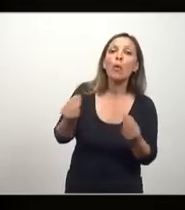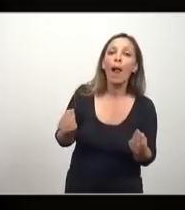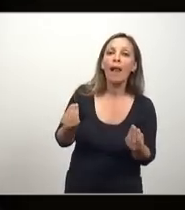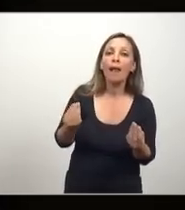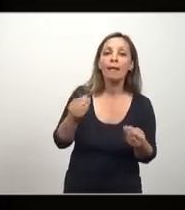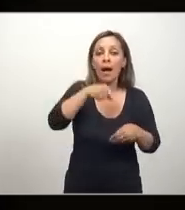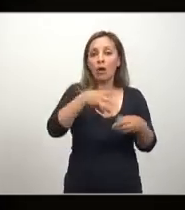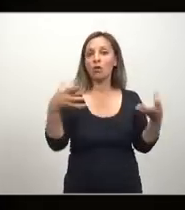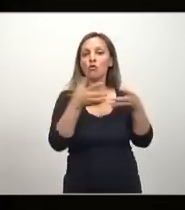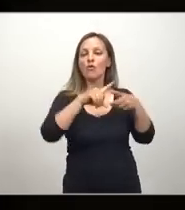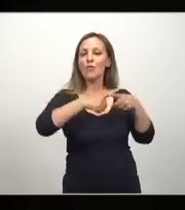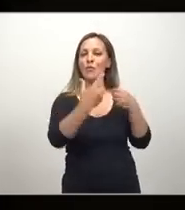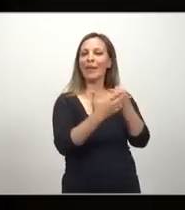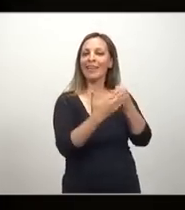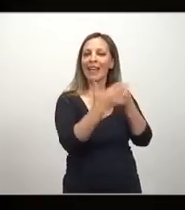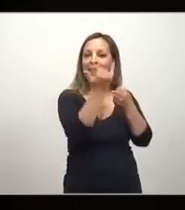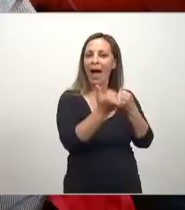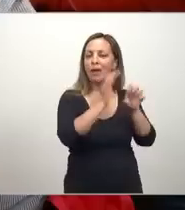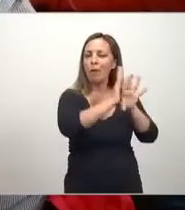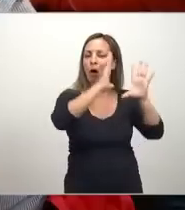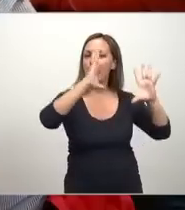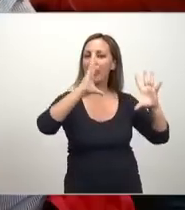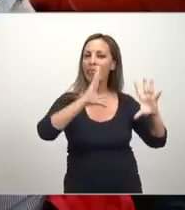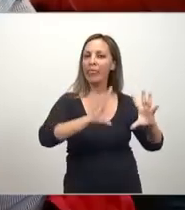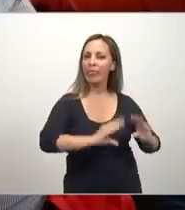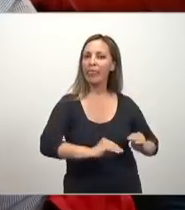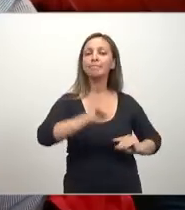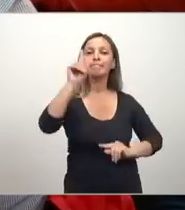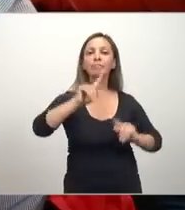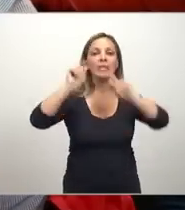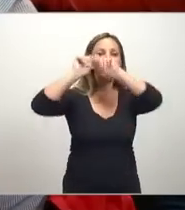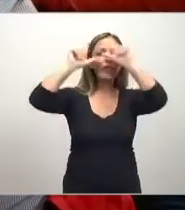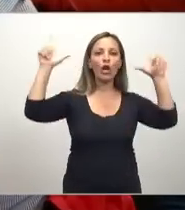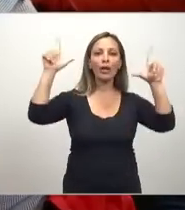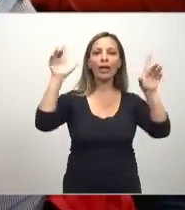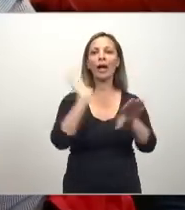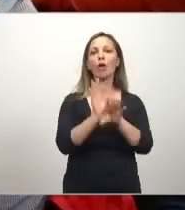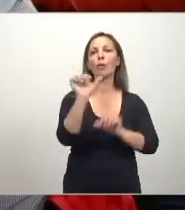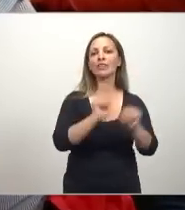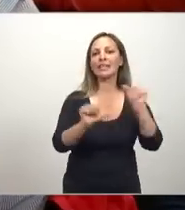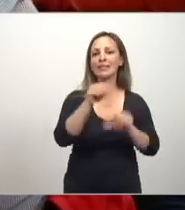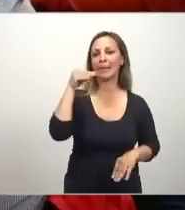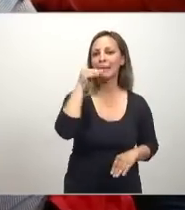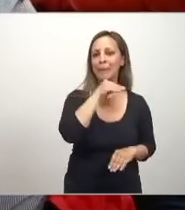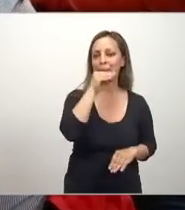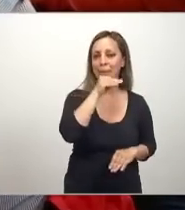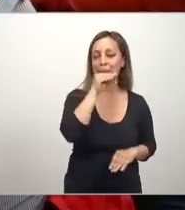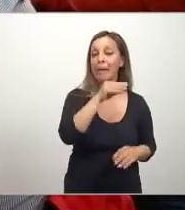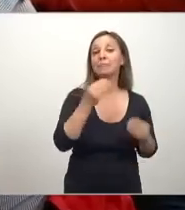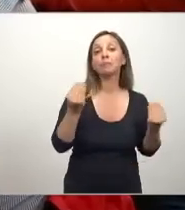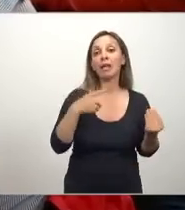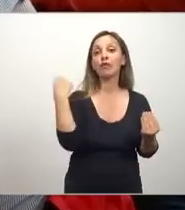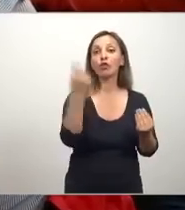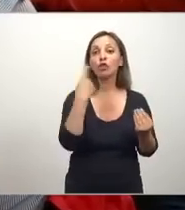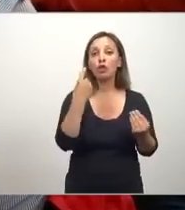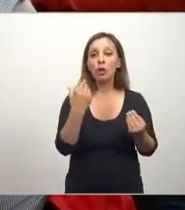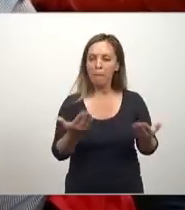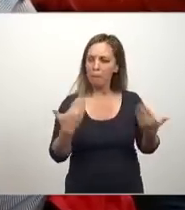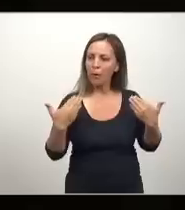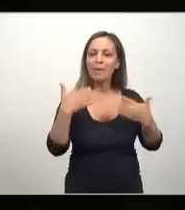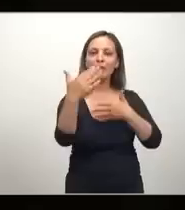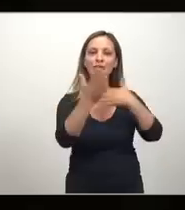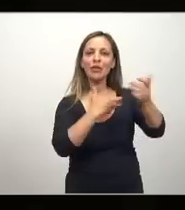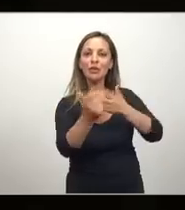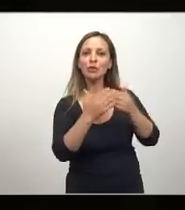está cayendo en los cantos de sirena de la ideología disfrazada de ciencia vigente, porque no tenemos, no somos capaces de construir una